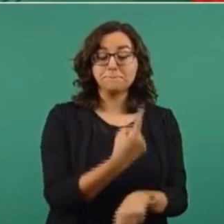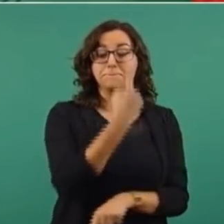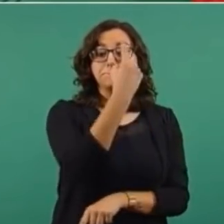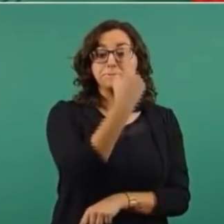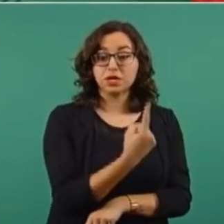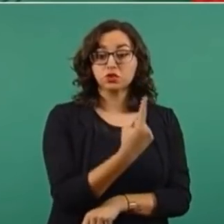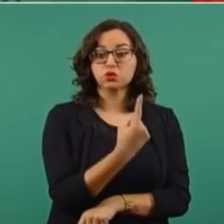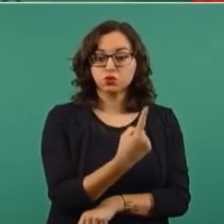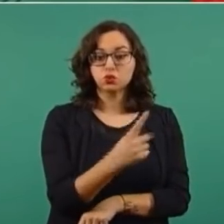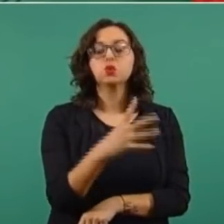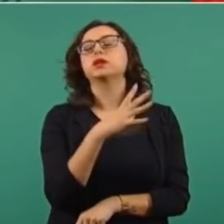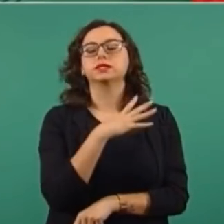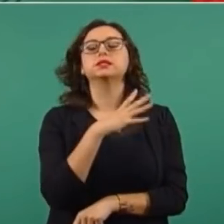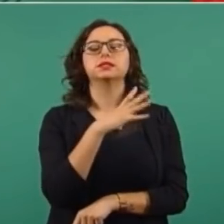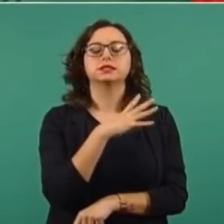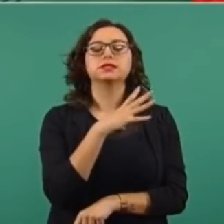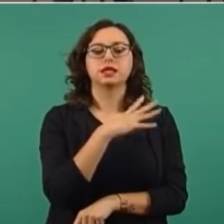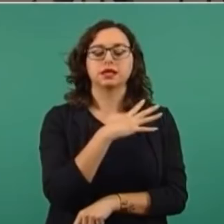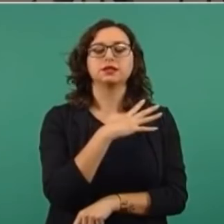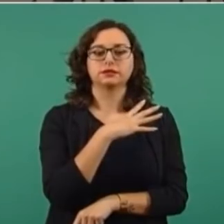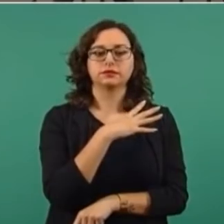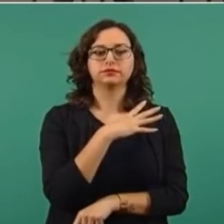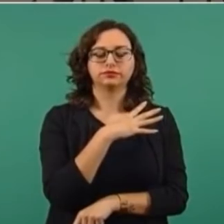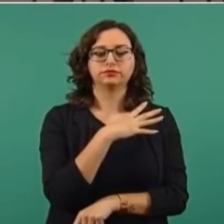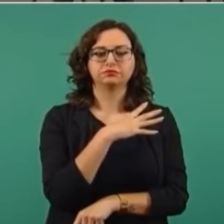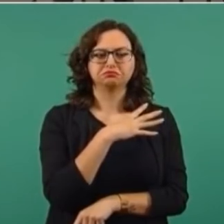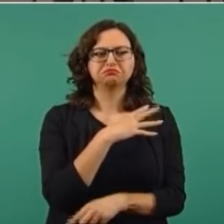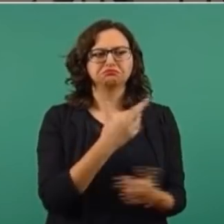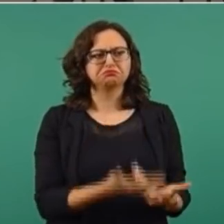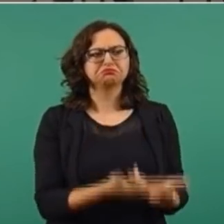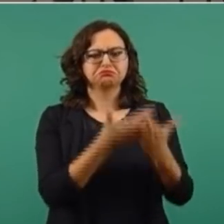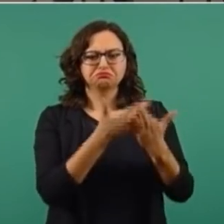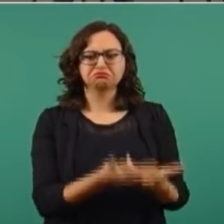esa mayoría de manera holgada,